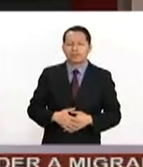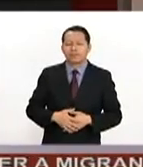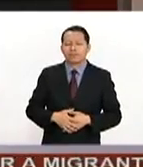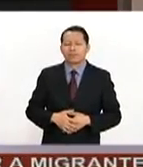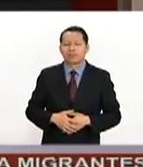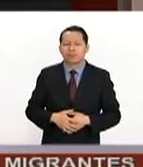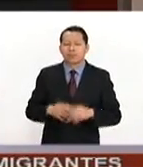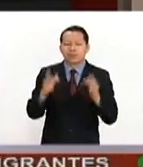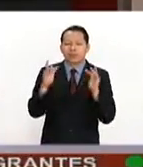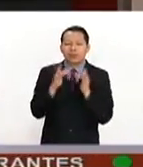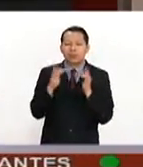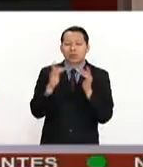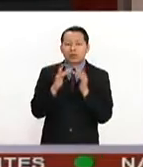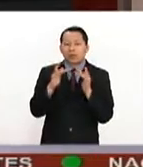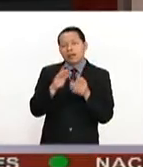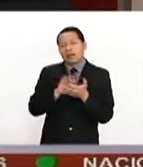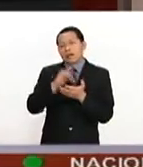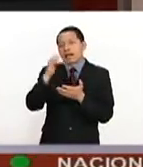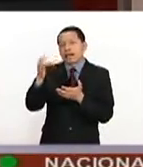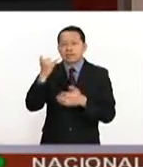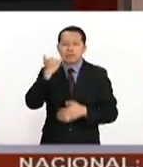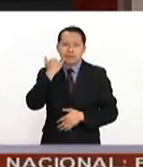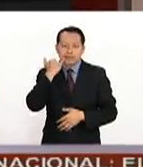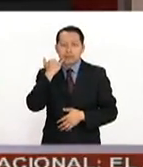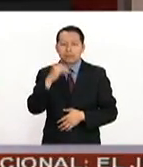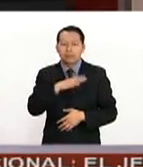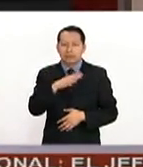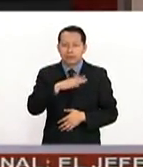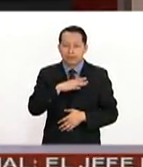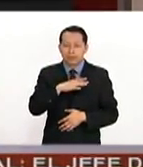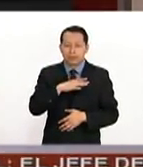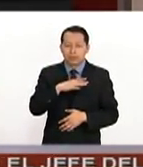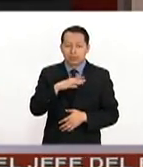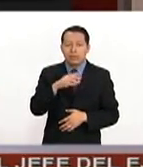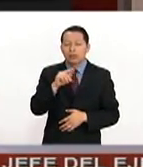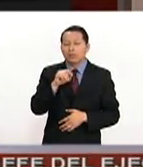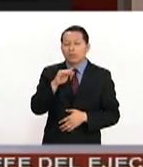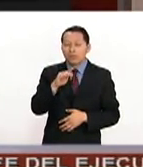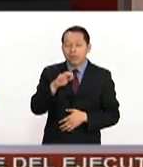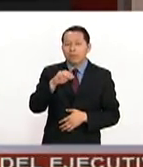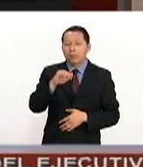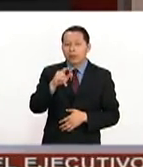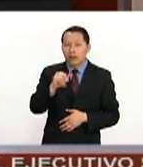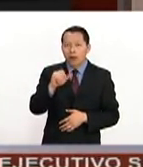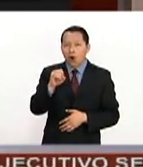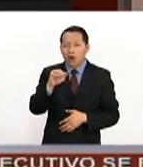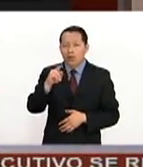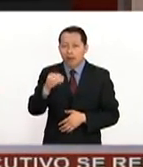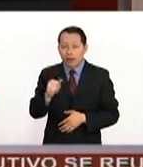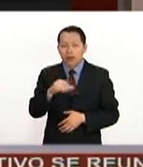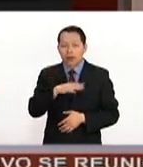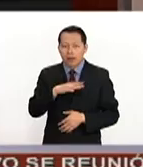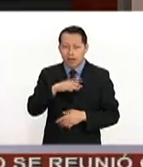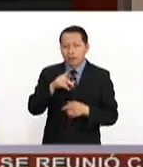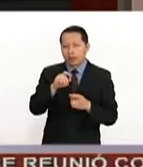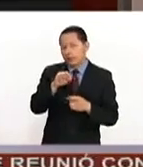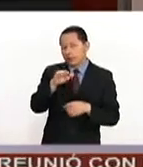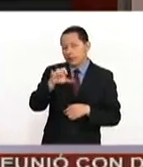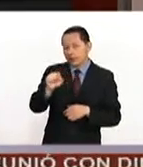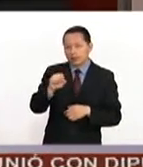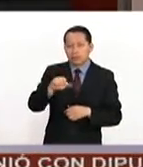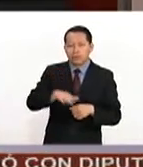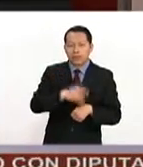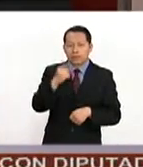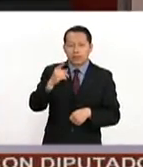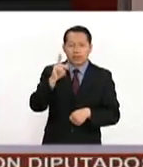Nos vamos a enlazar y agradecemos que nos tome la llamada a Tufik Miguel Ortega. es director de Incorporación y Recaudación del IMSS porque